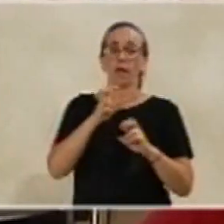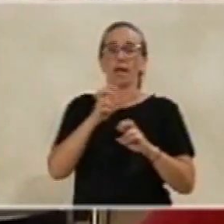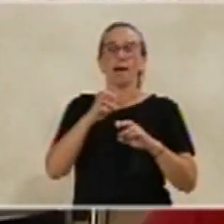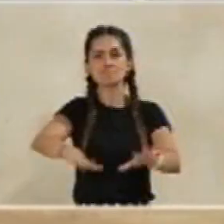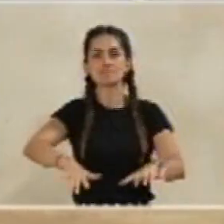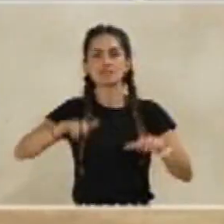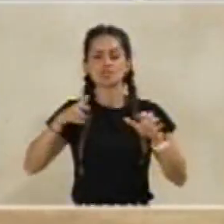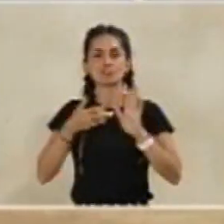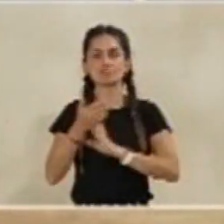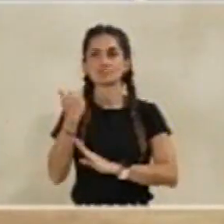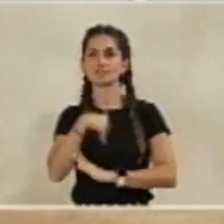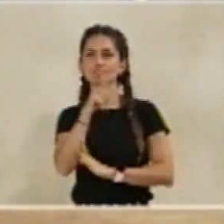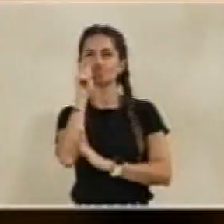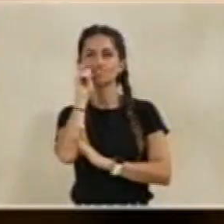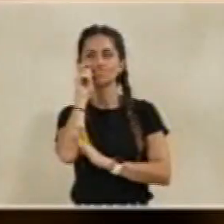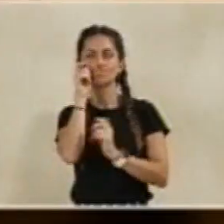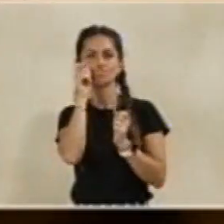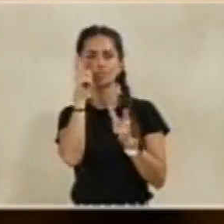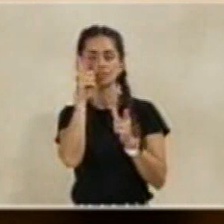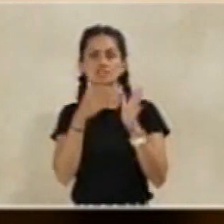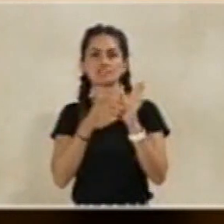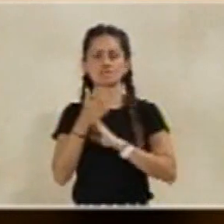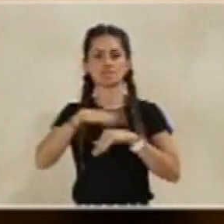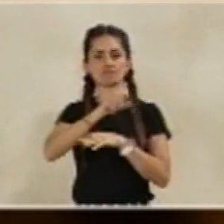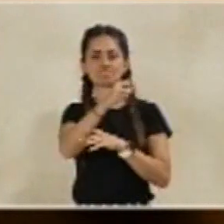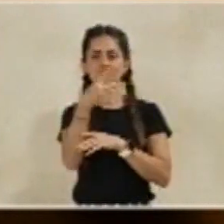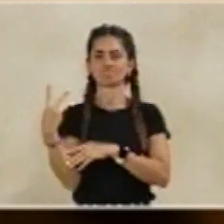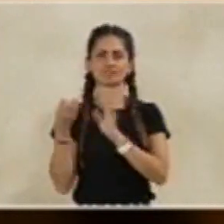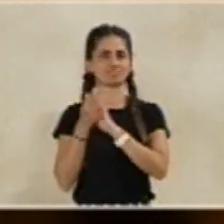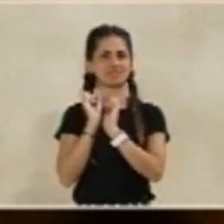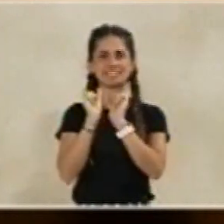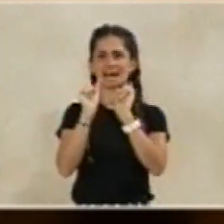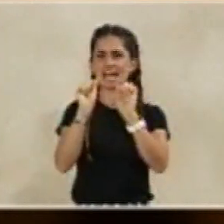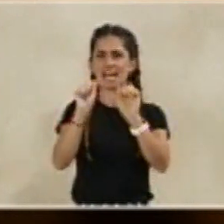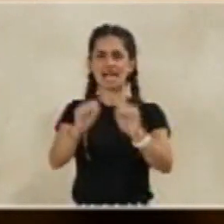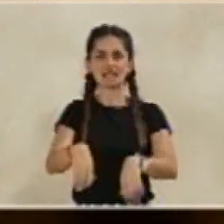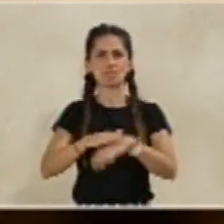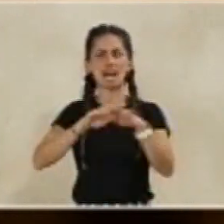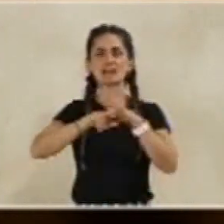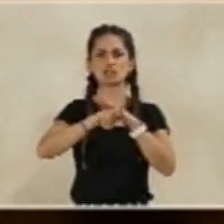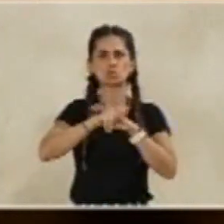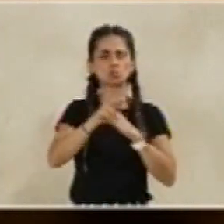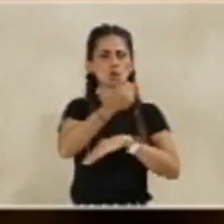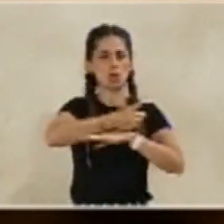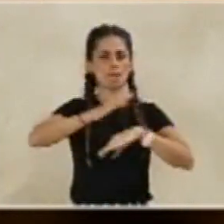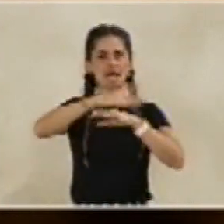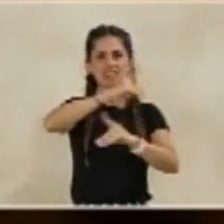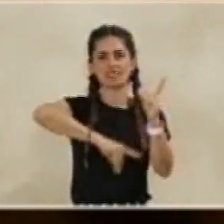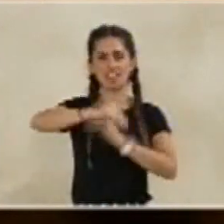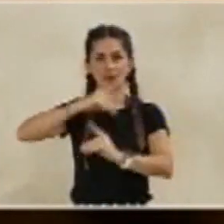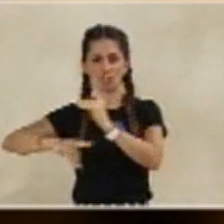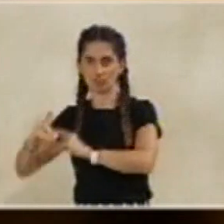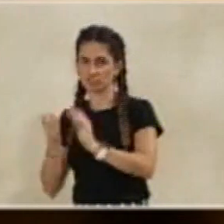de este ente. Hay retraso en la resolución de los recursos de los ciudadanos y en devolverle el dinero a los